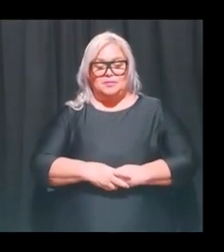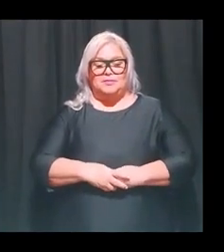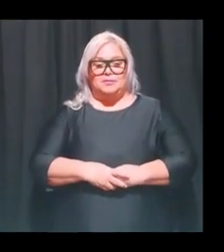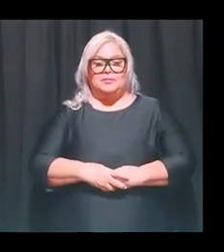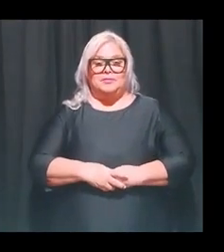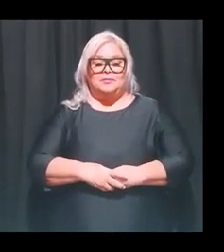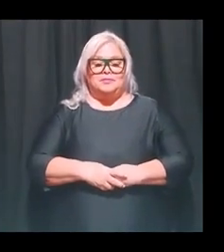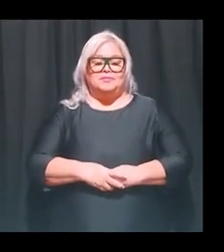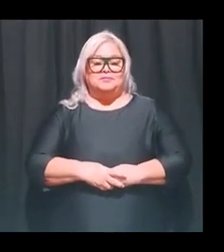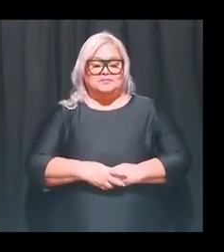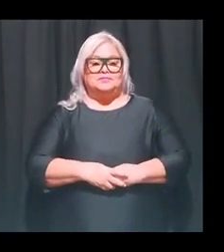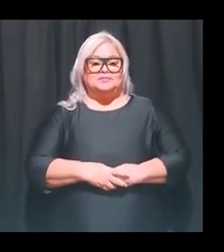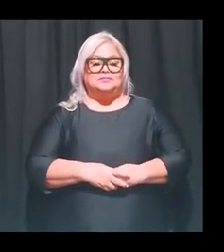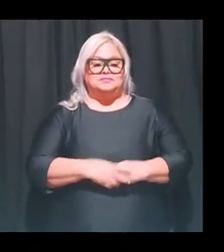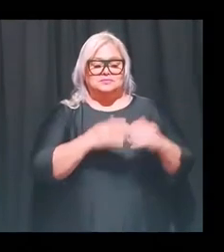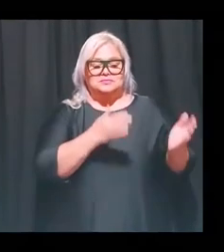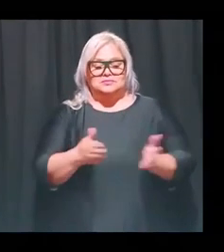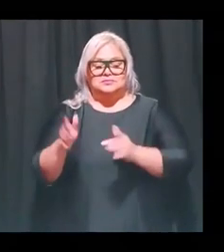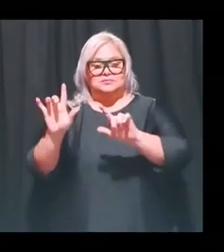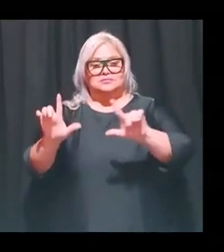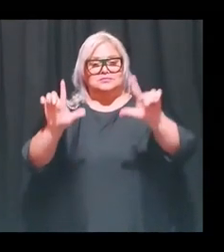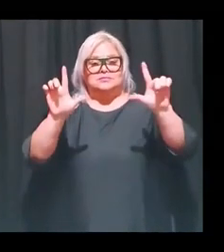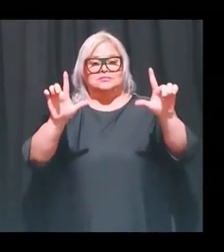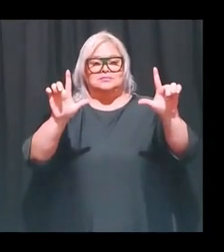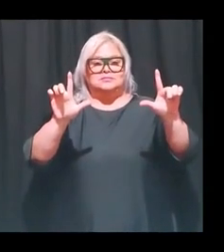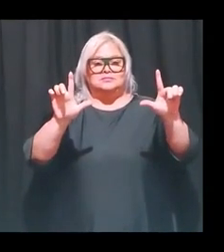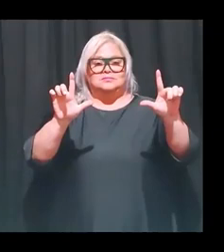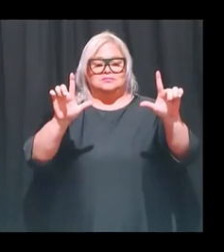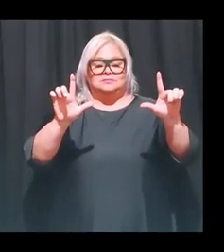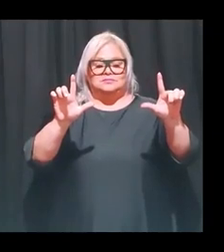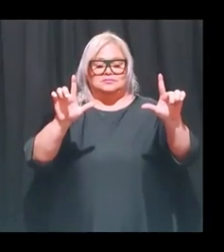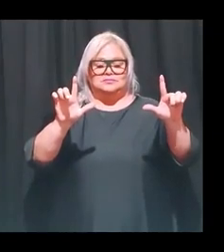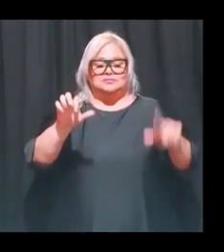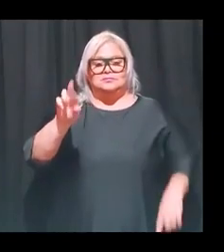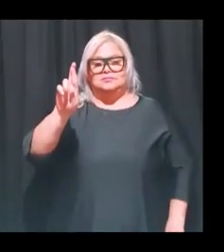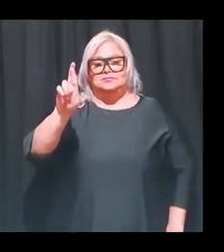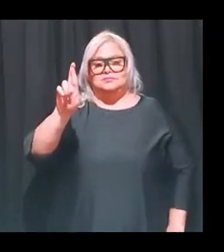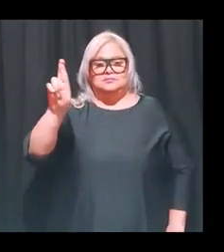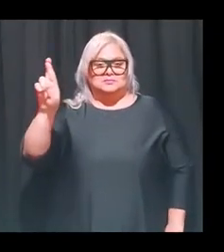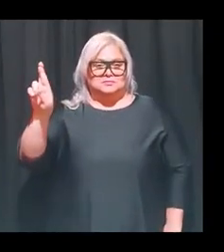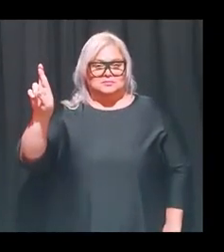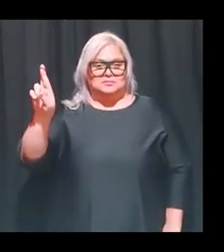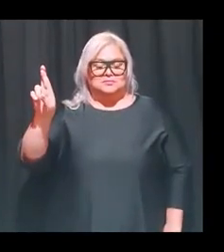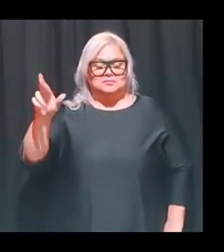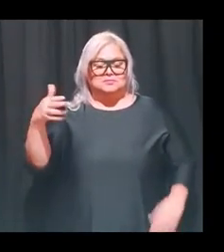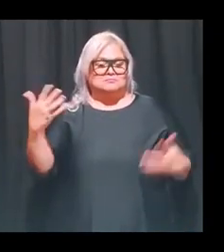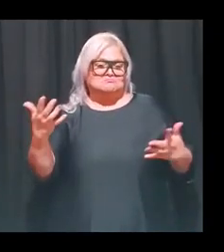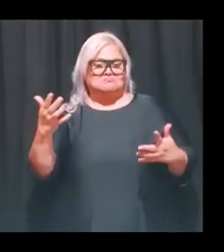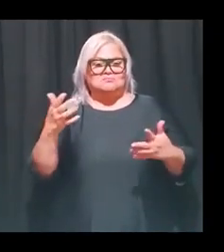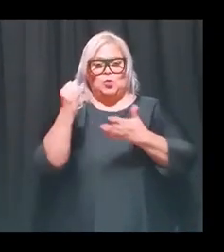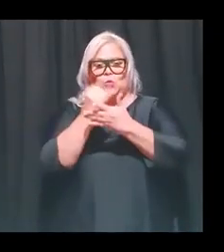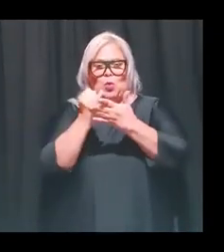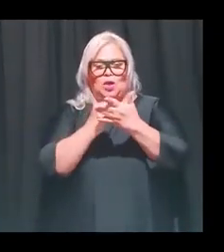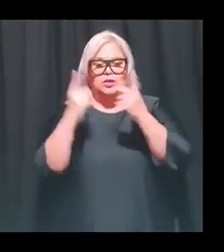La próxima pintura esta es de Roy Lichtenstein que fue un artista bien